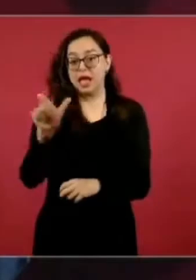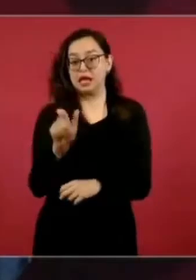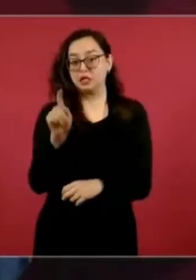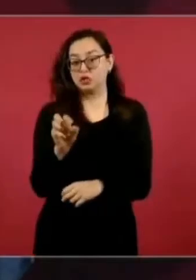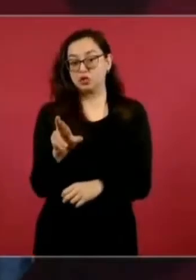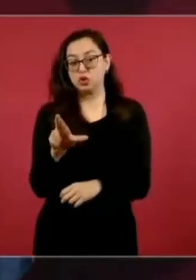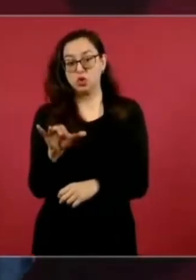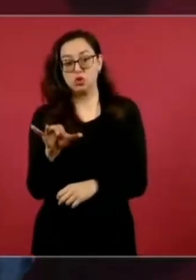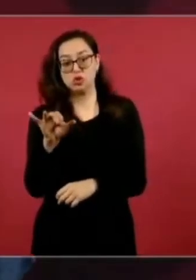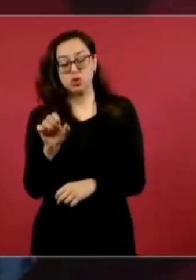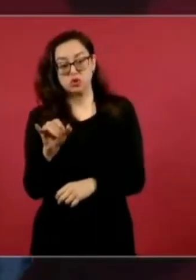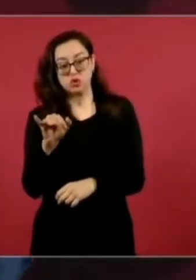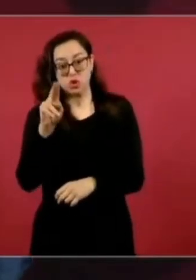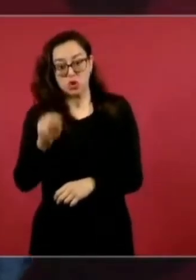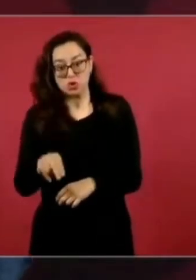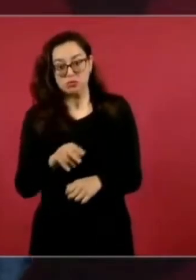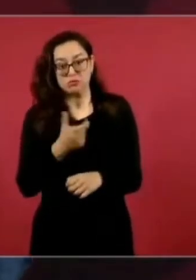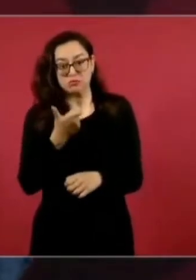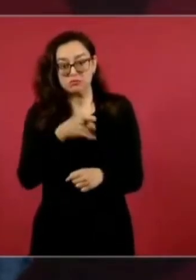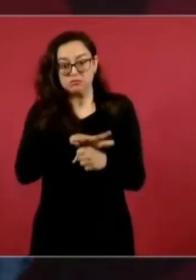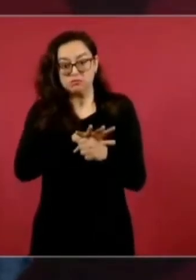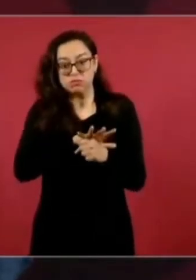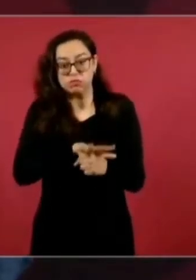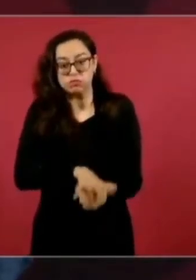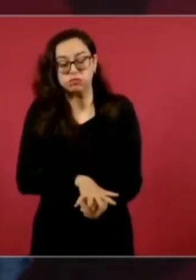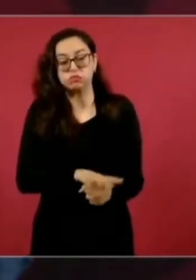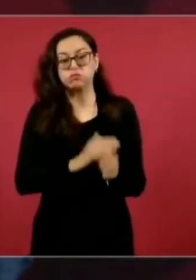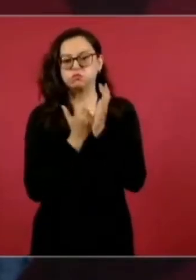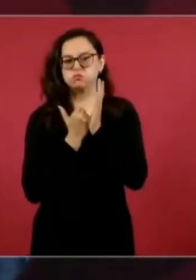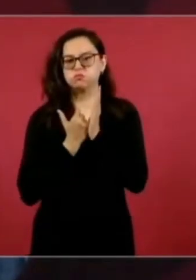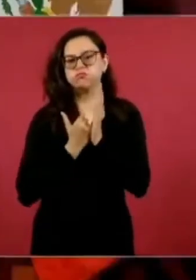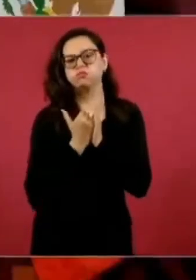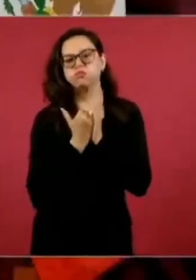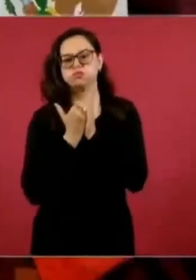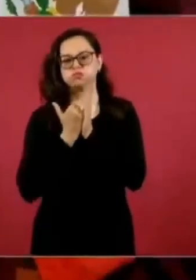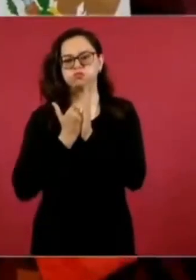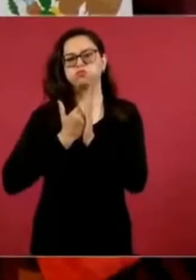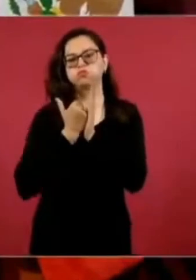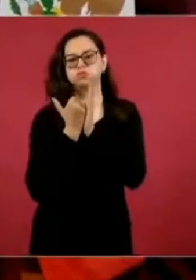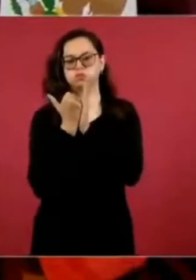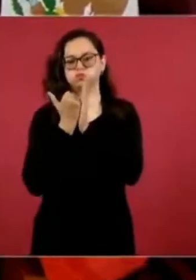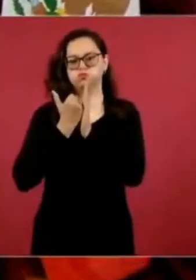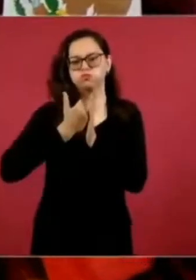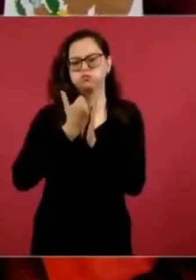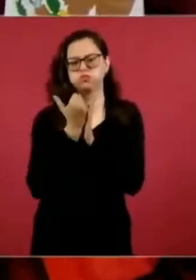consideramos que tiene que ver con el hecho de que la gente está denunciando más.